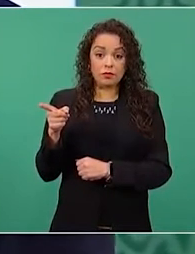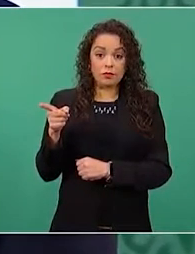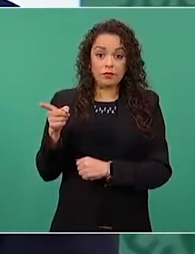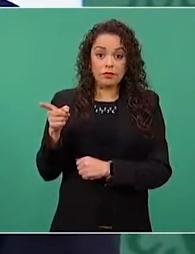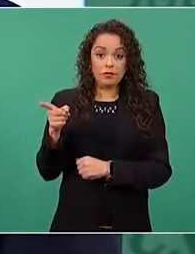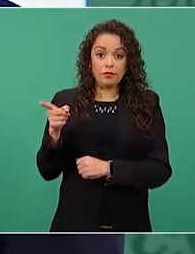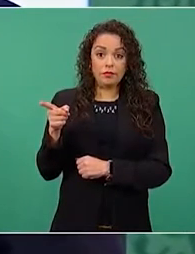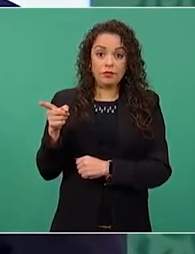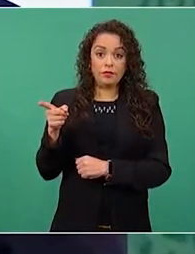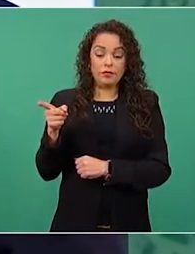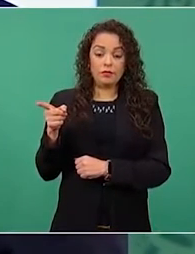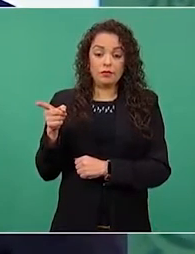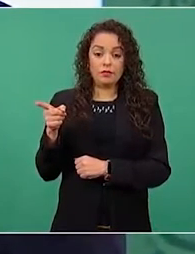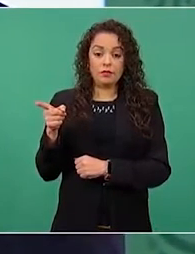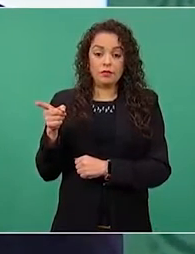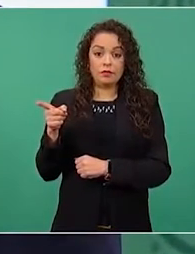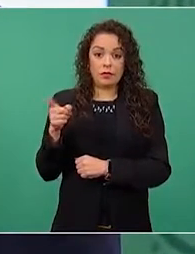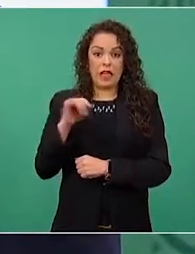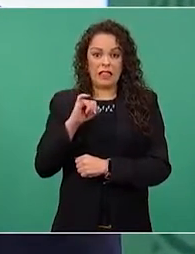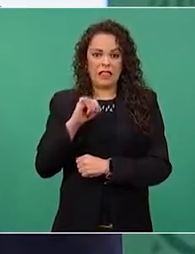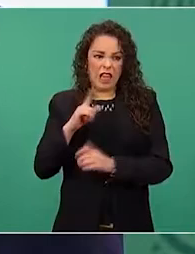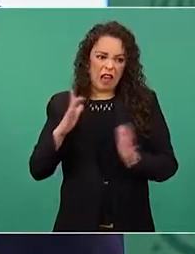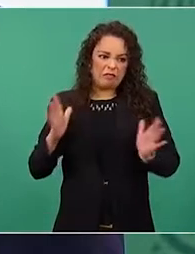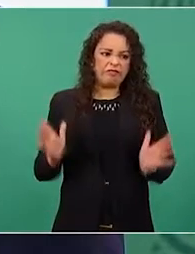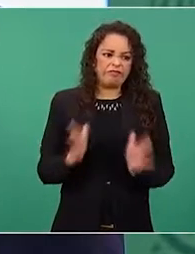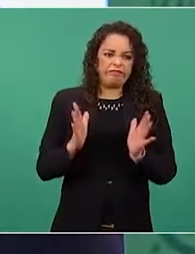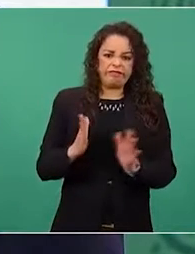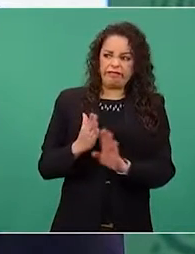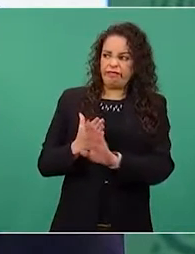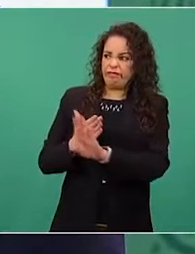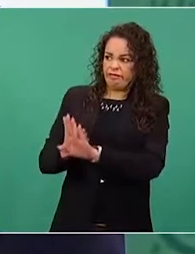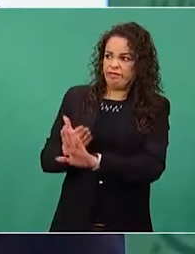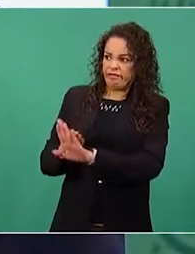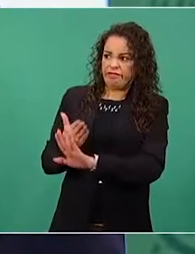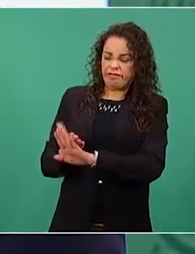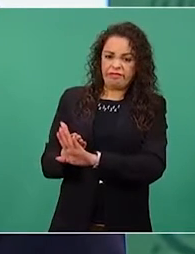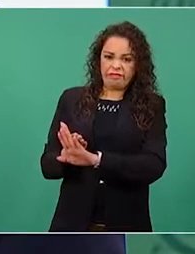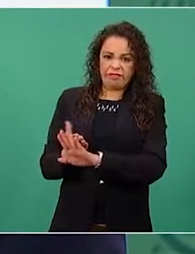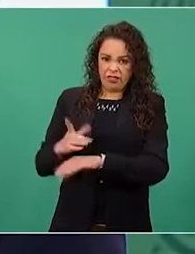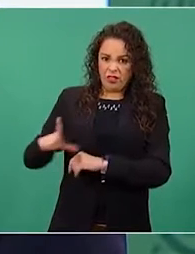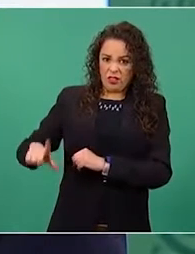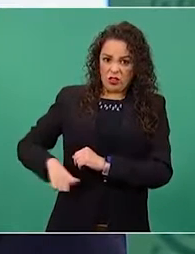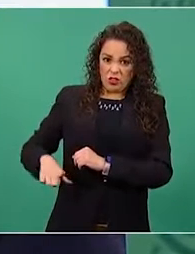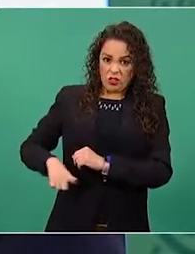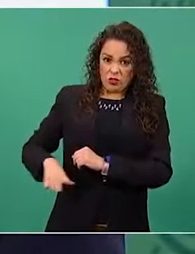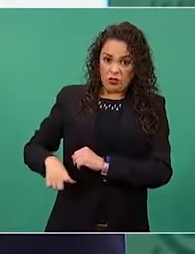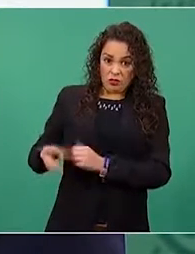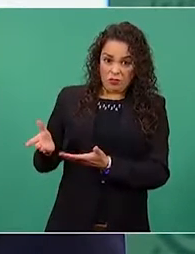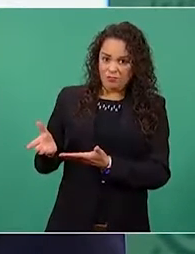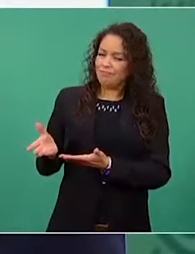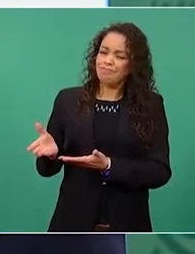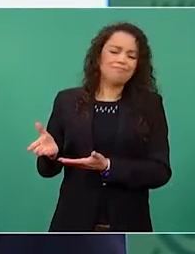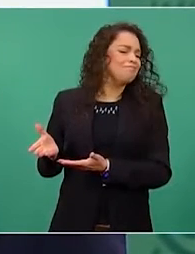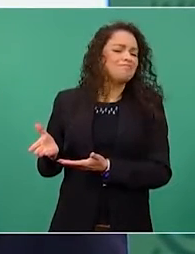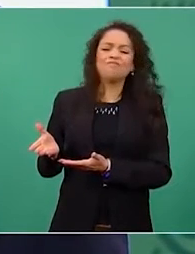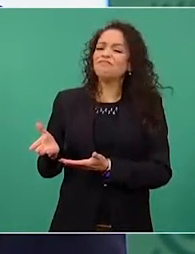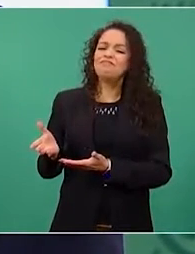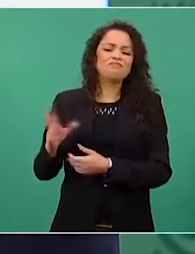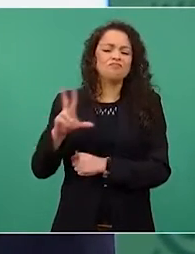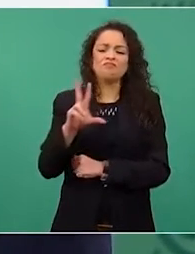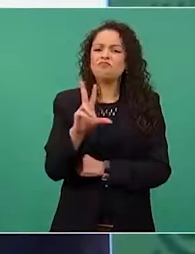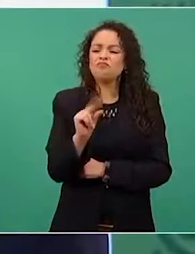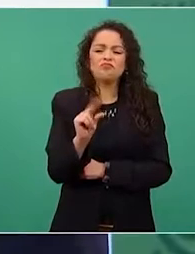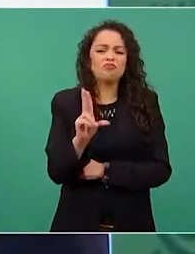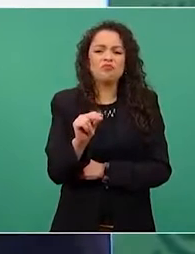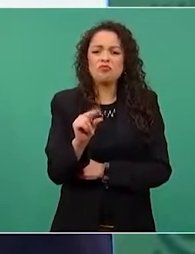la oposición al gobierno, él